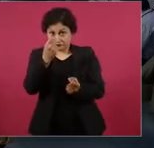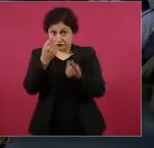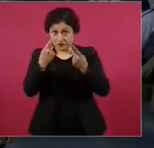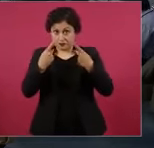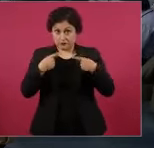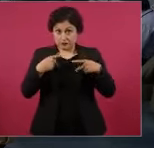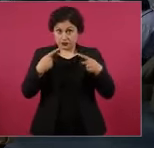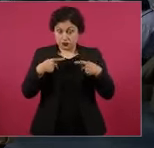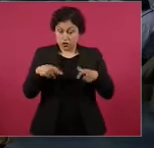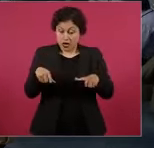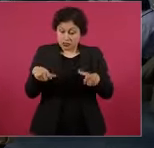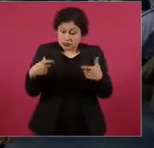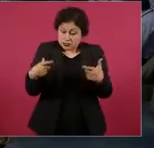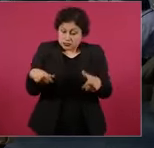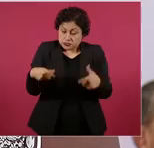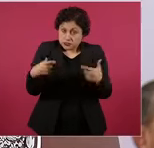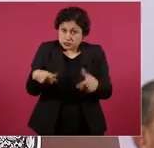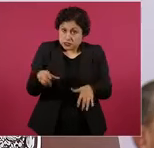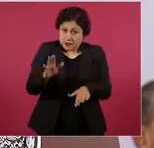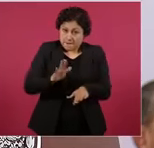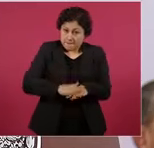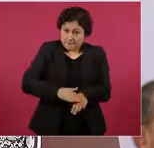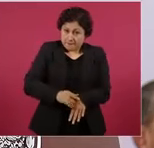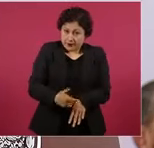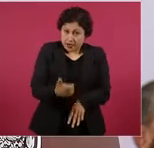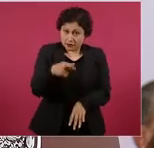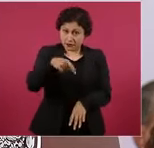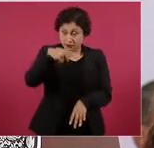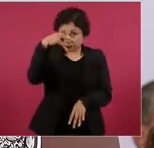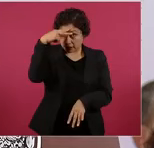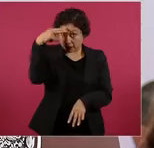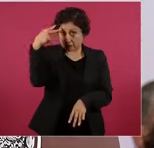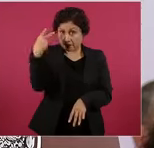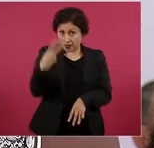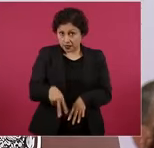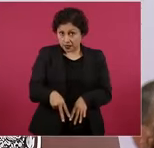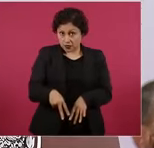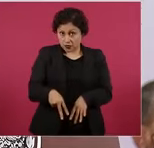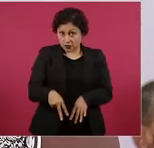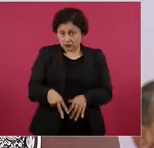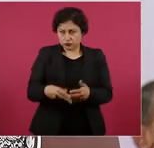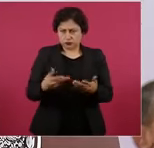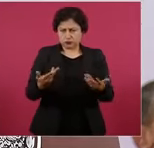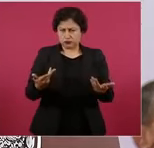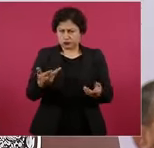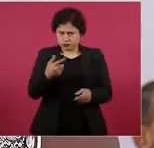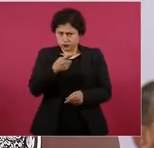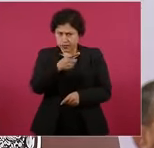Slim, esté a favor de que se viole la Constitución.